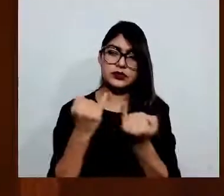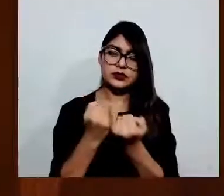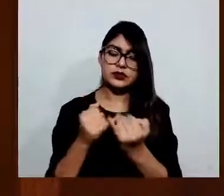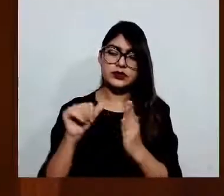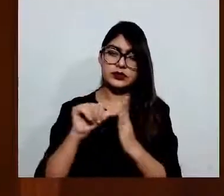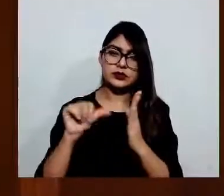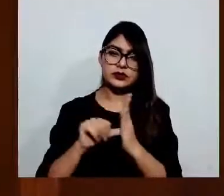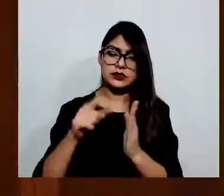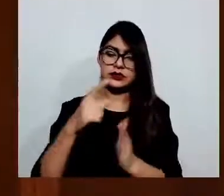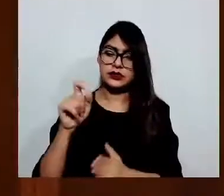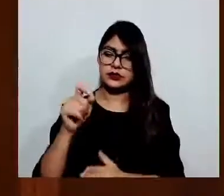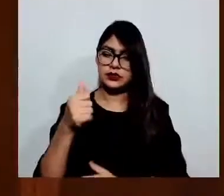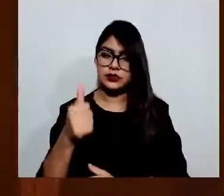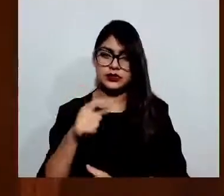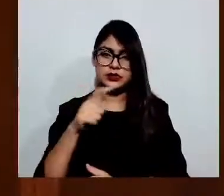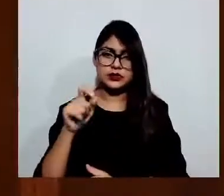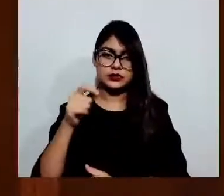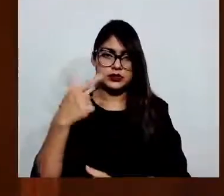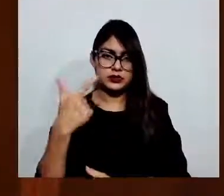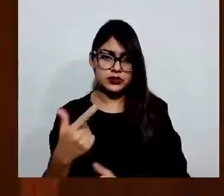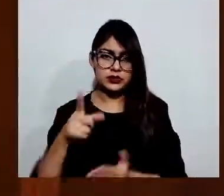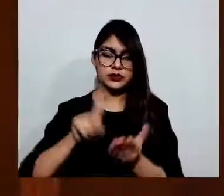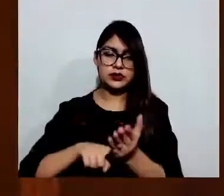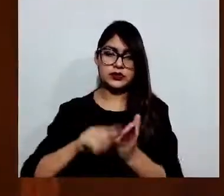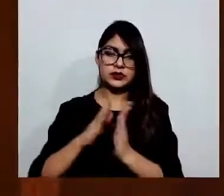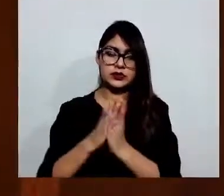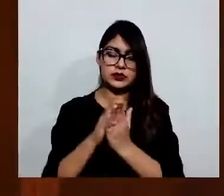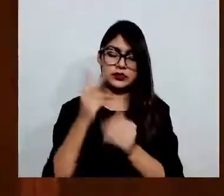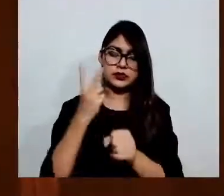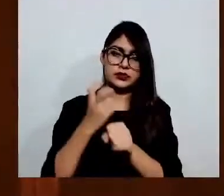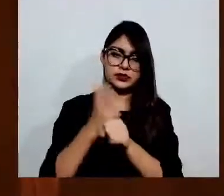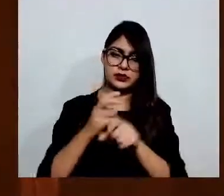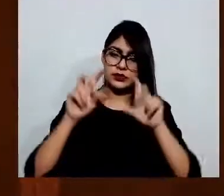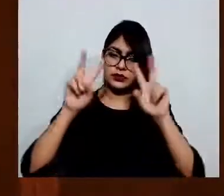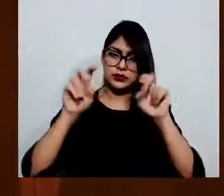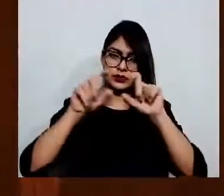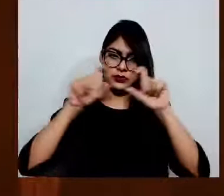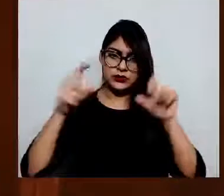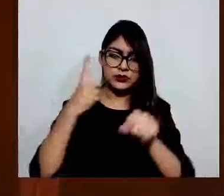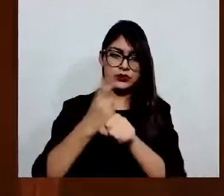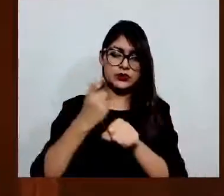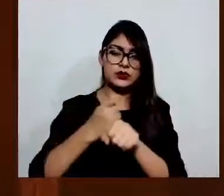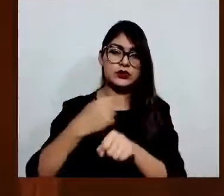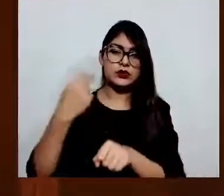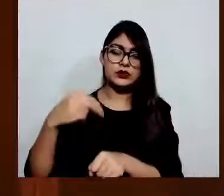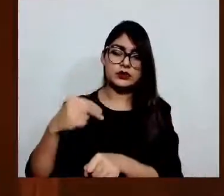segundo, título primero, denominado delitos contra el Estado.